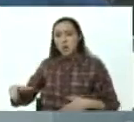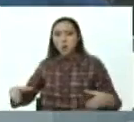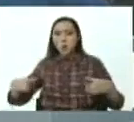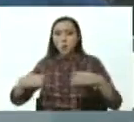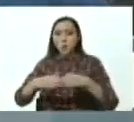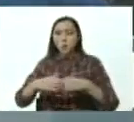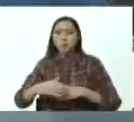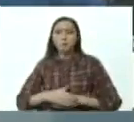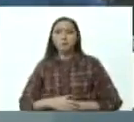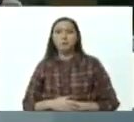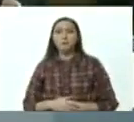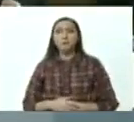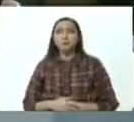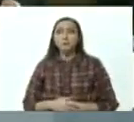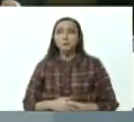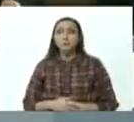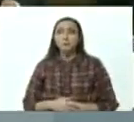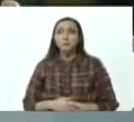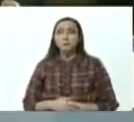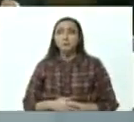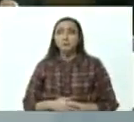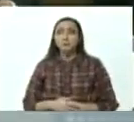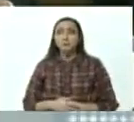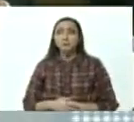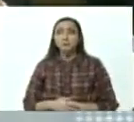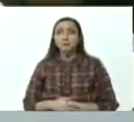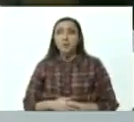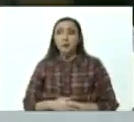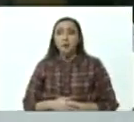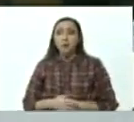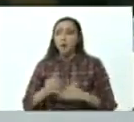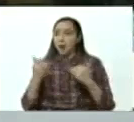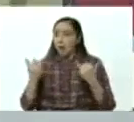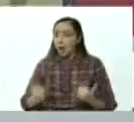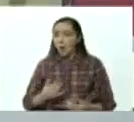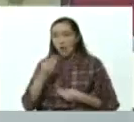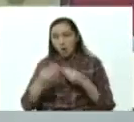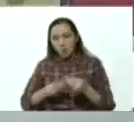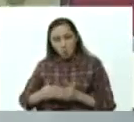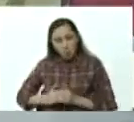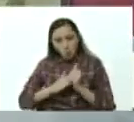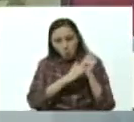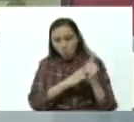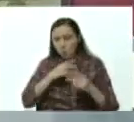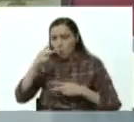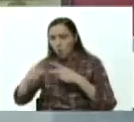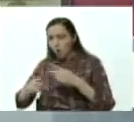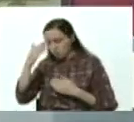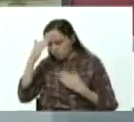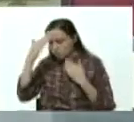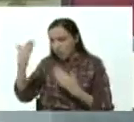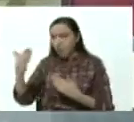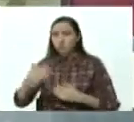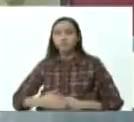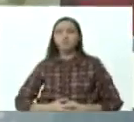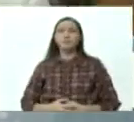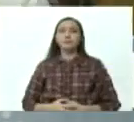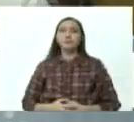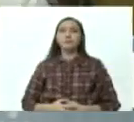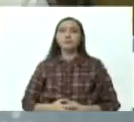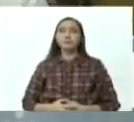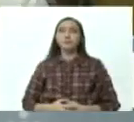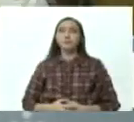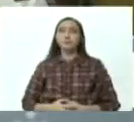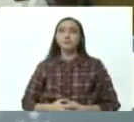actualmente conduciendo el proceso electoral. Saludos. El